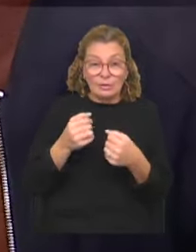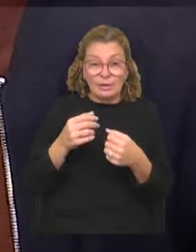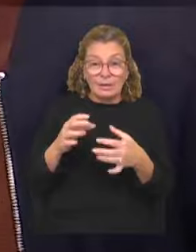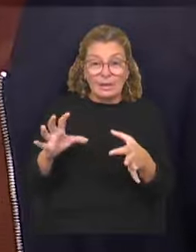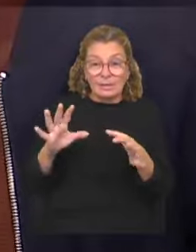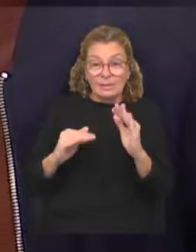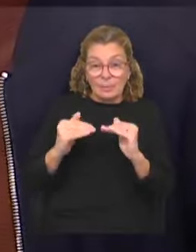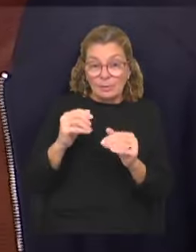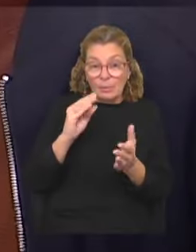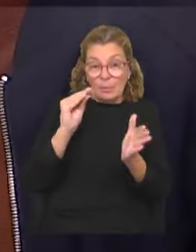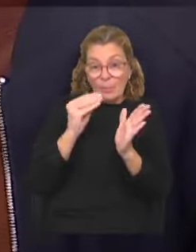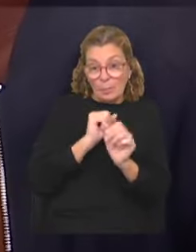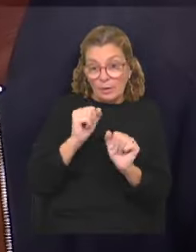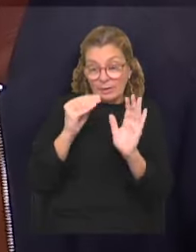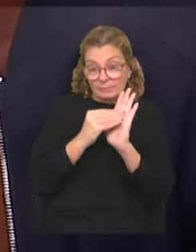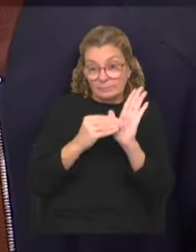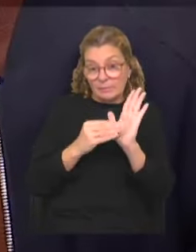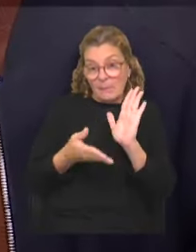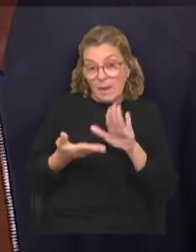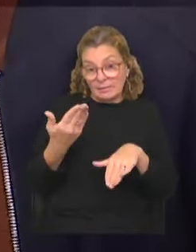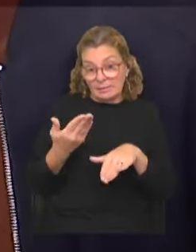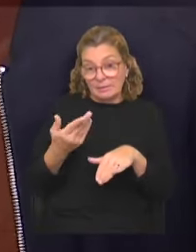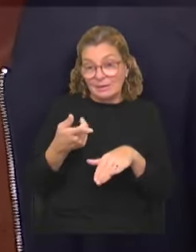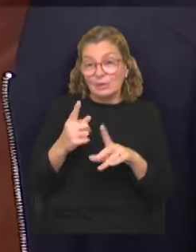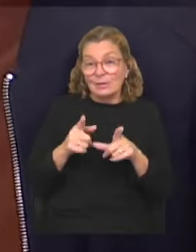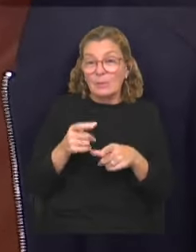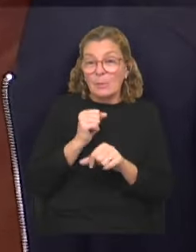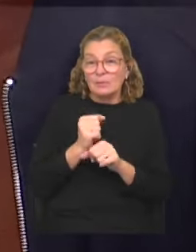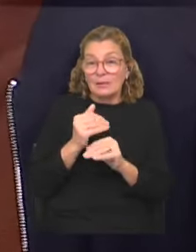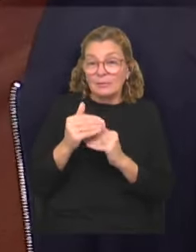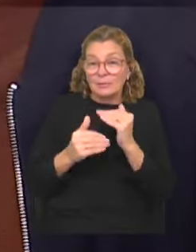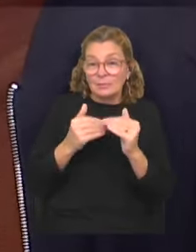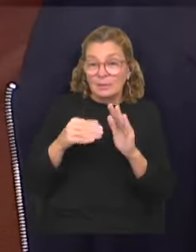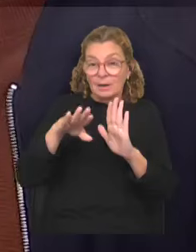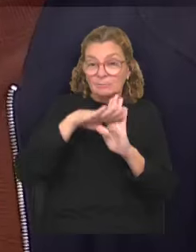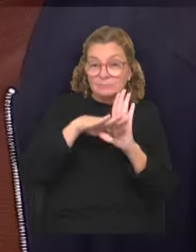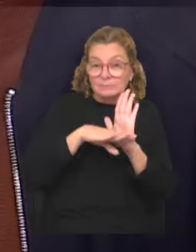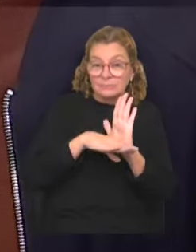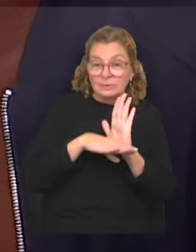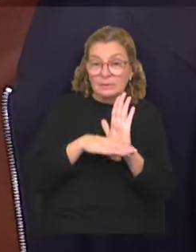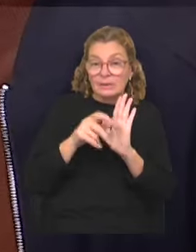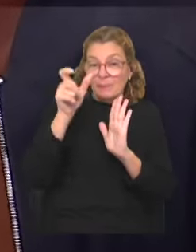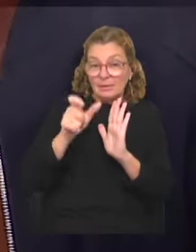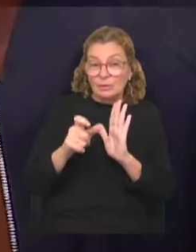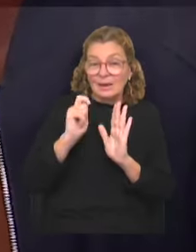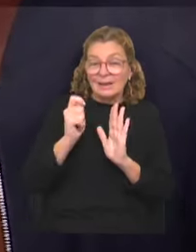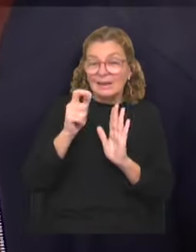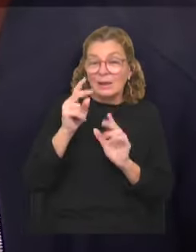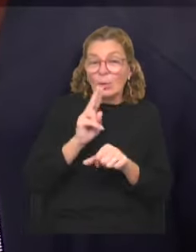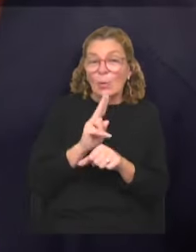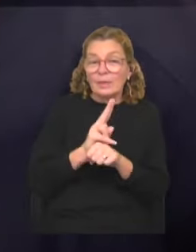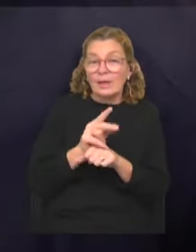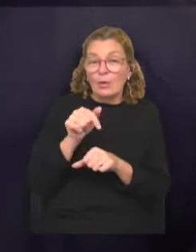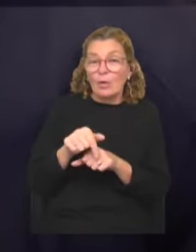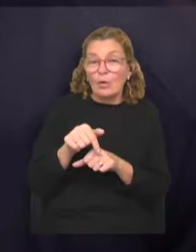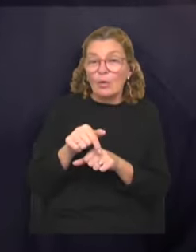Intendencia. Se pueden inscribir y pueden ser más. Esto también puede ser un paso para la regularización de los Cuidacoches. Estamos hablando de que,